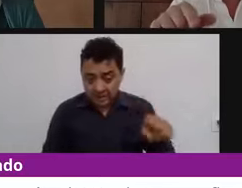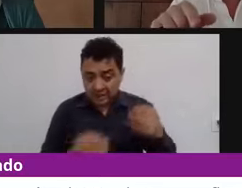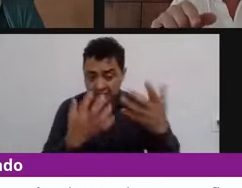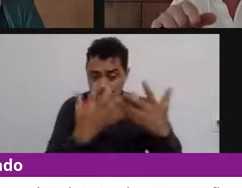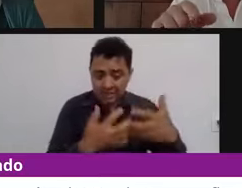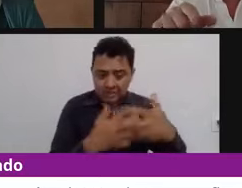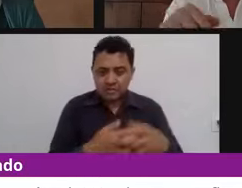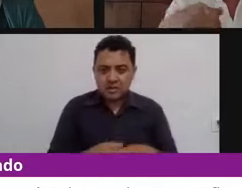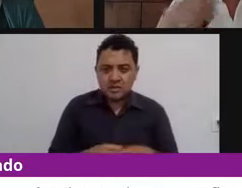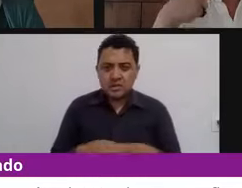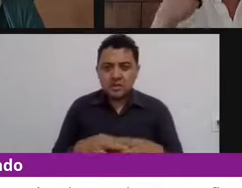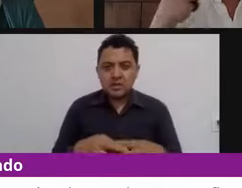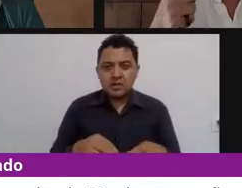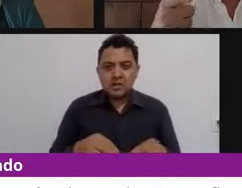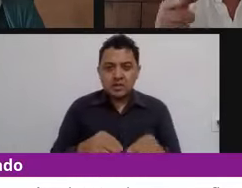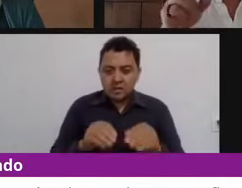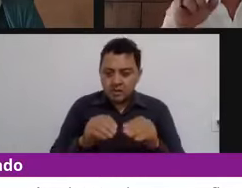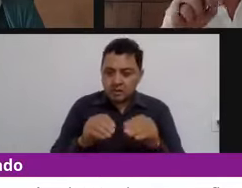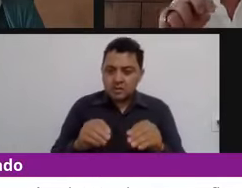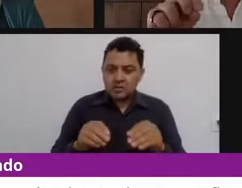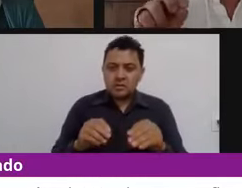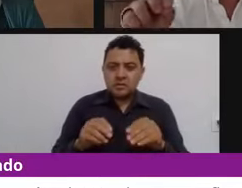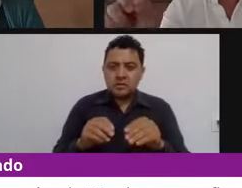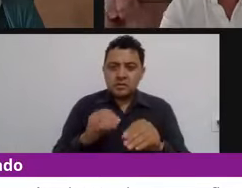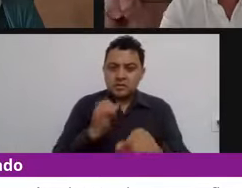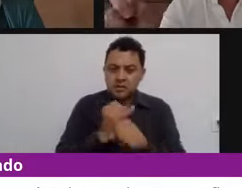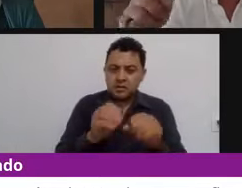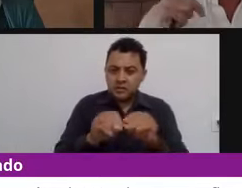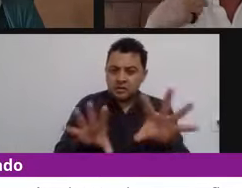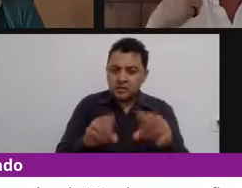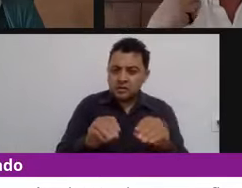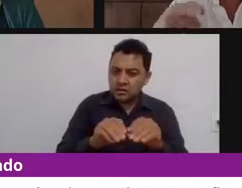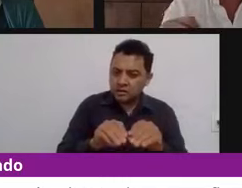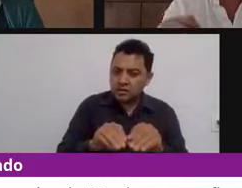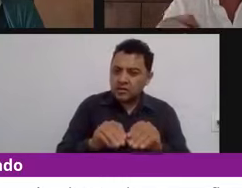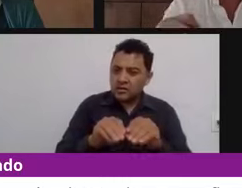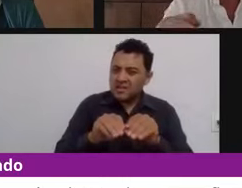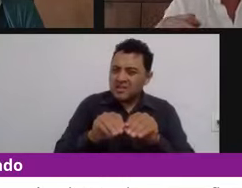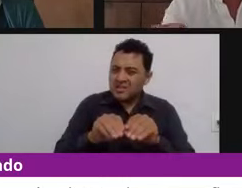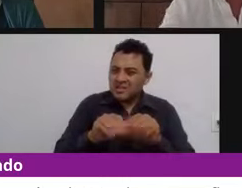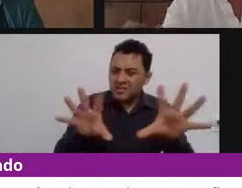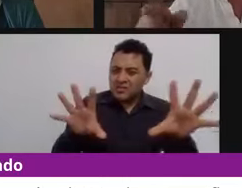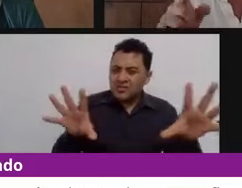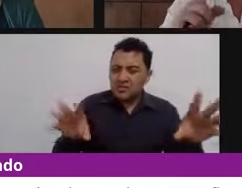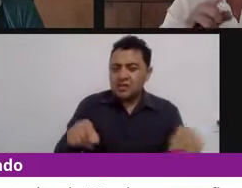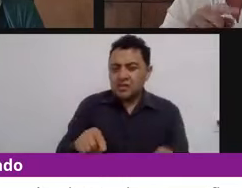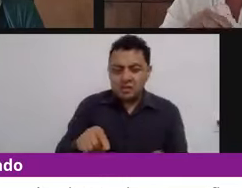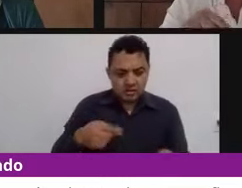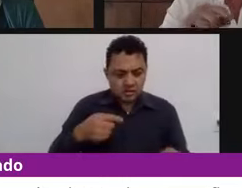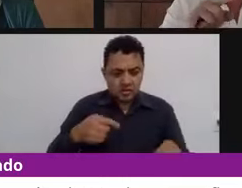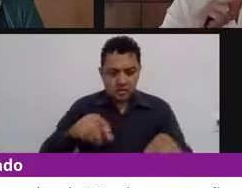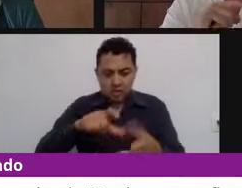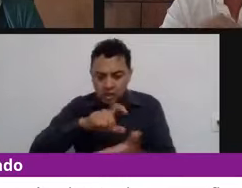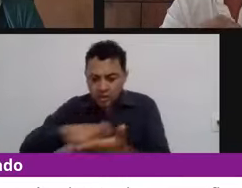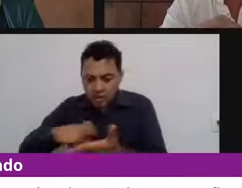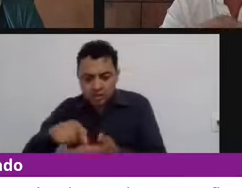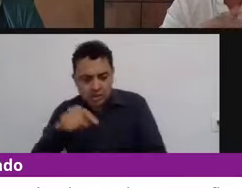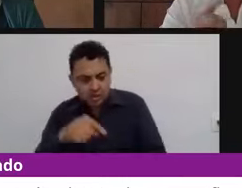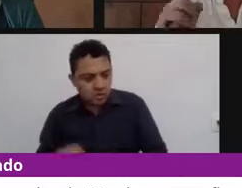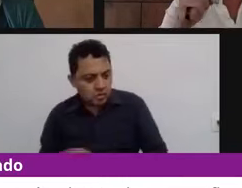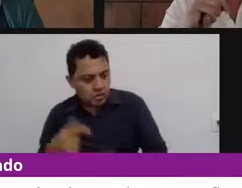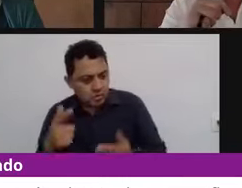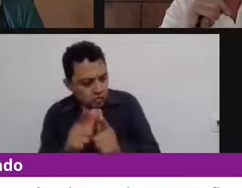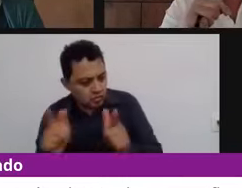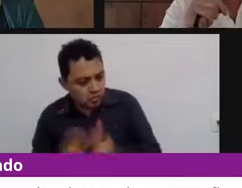y que si tienes una crítica que hoy día lo vemos y no es atendida la repercusión que